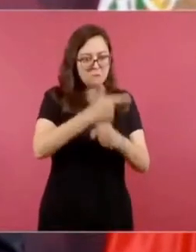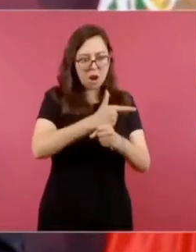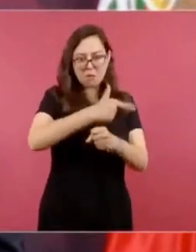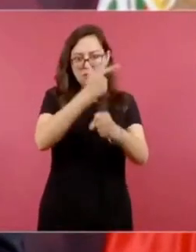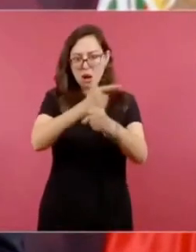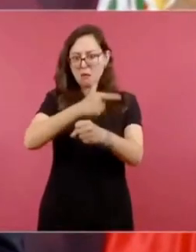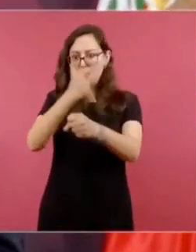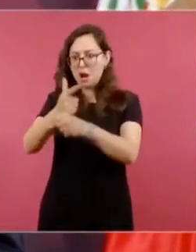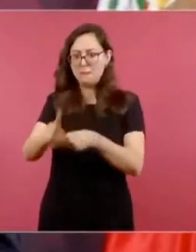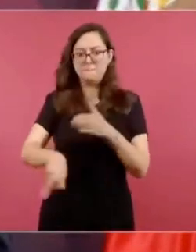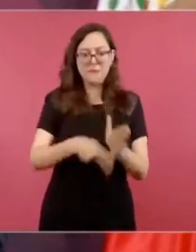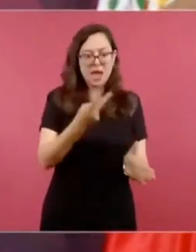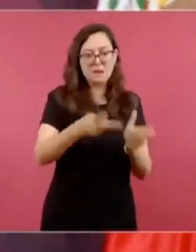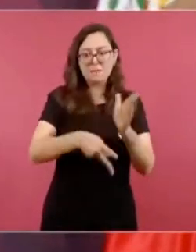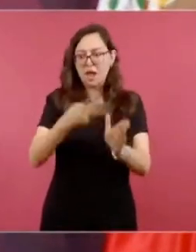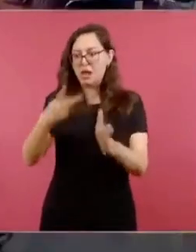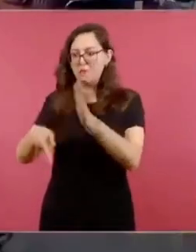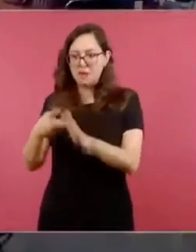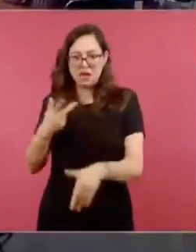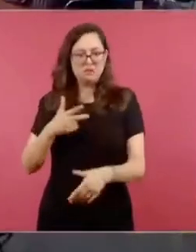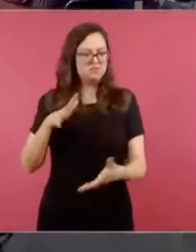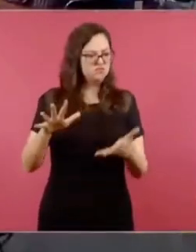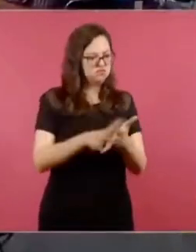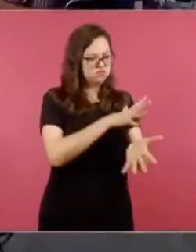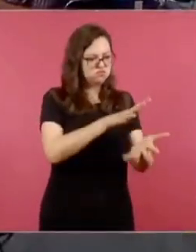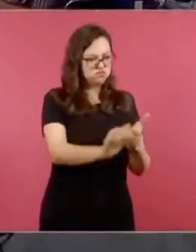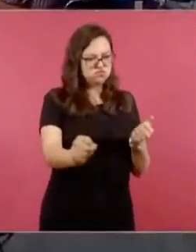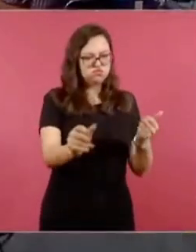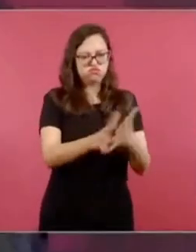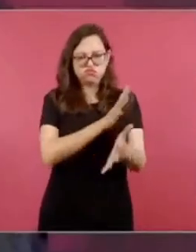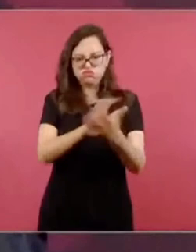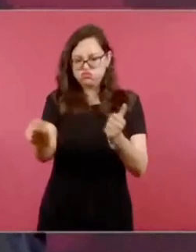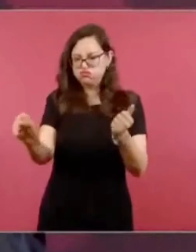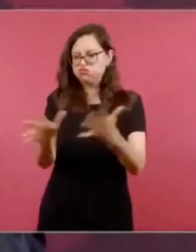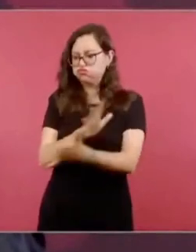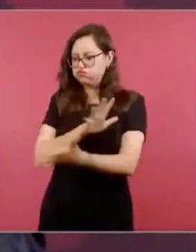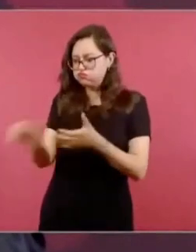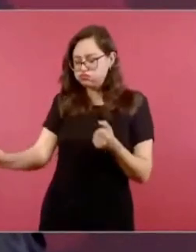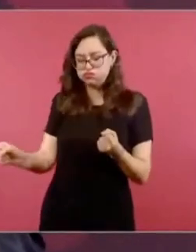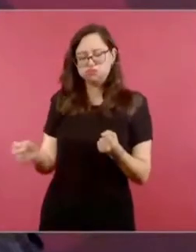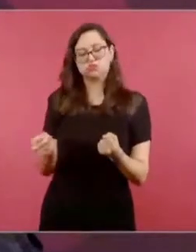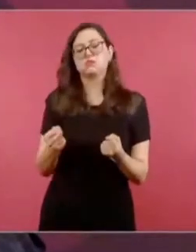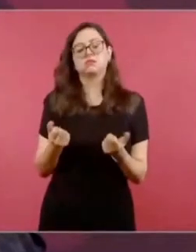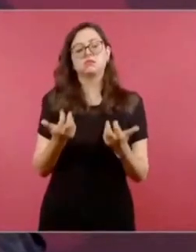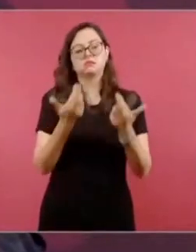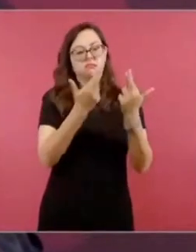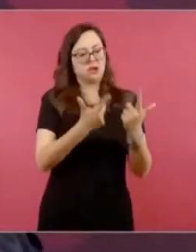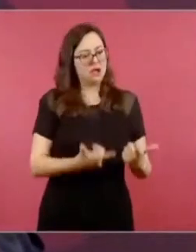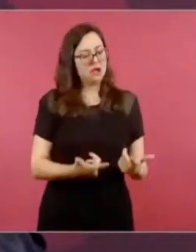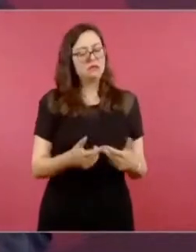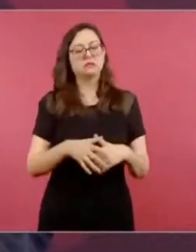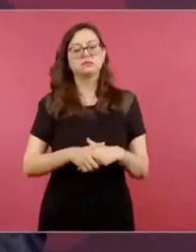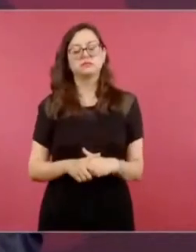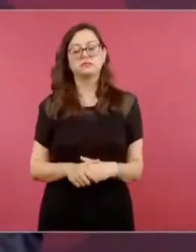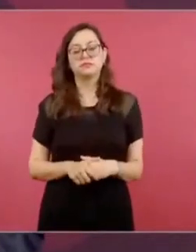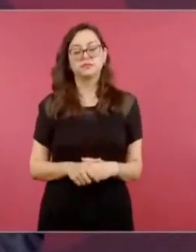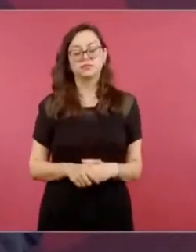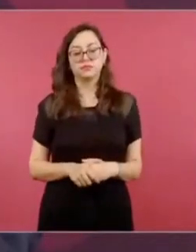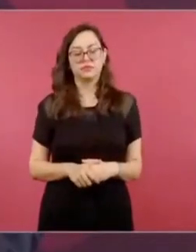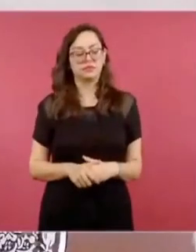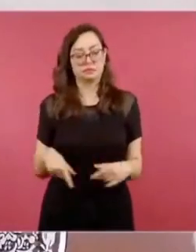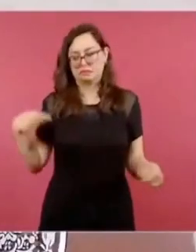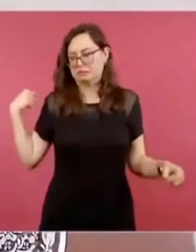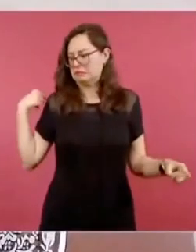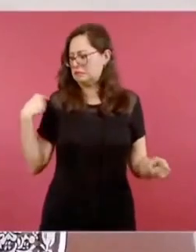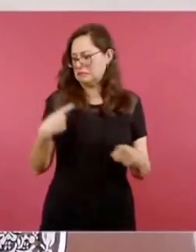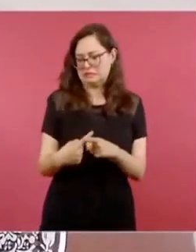más que nunca.